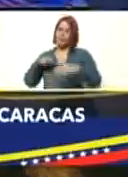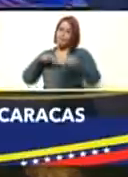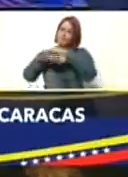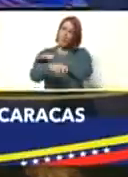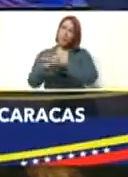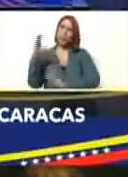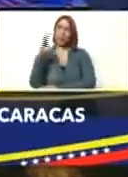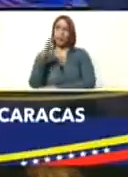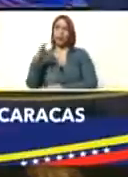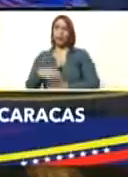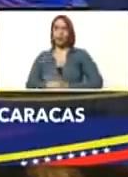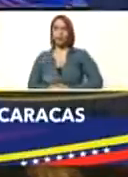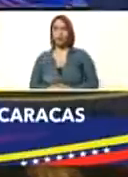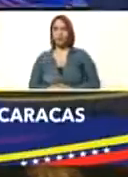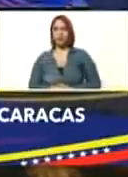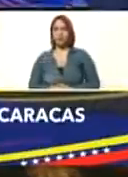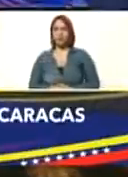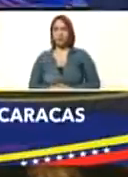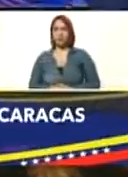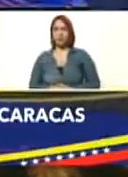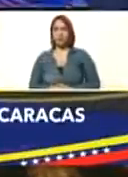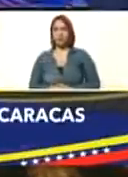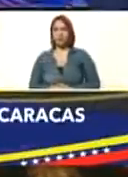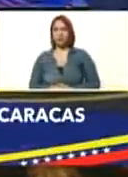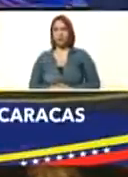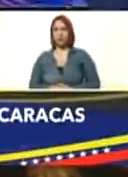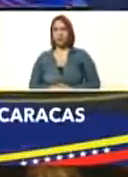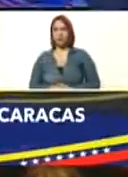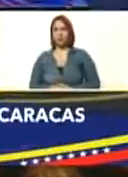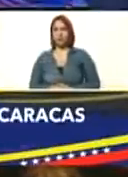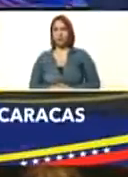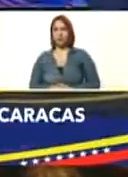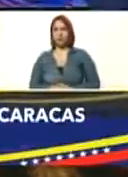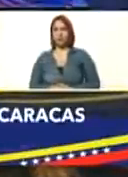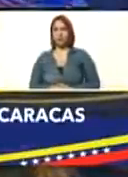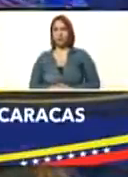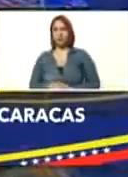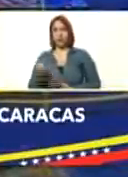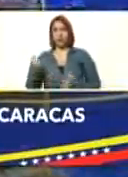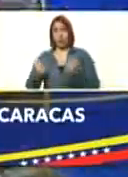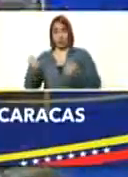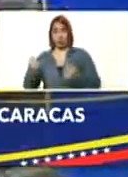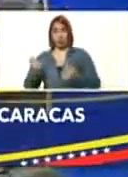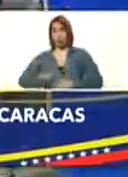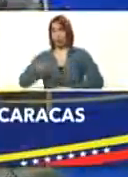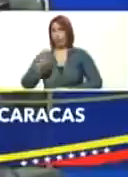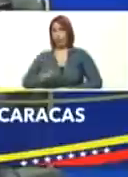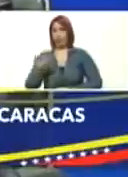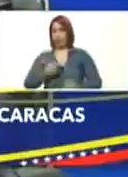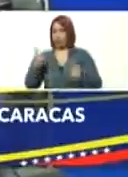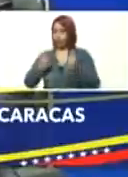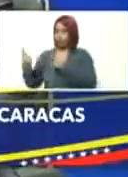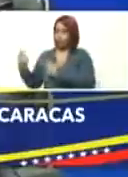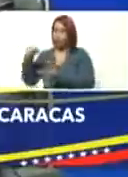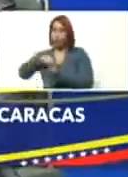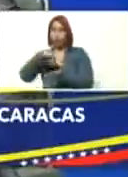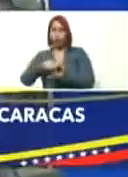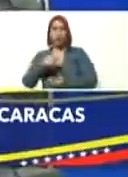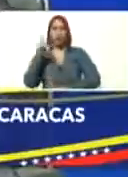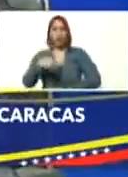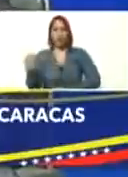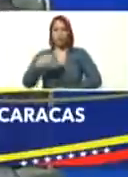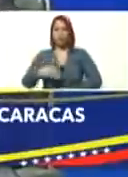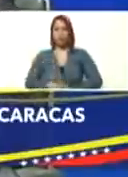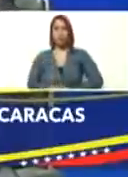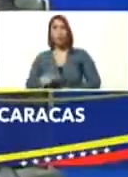es el de, bueno, un transporte importantísimo para la ciudad. Creo que, además, yo